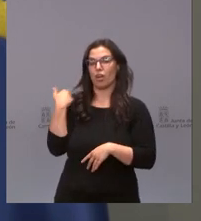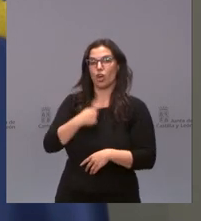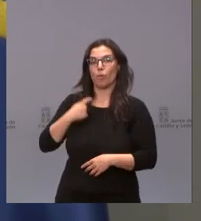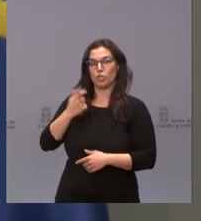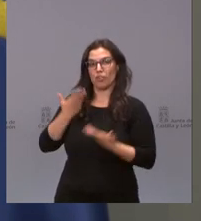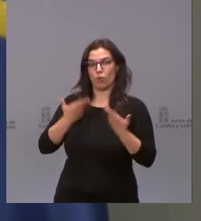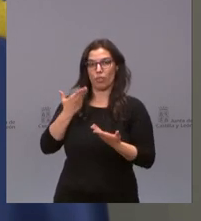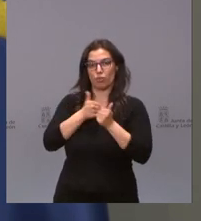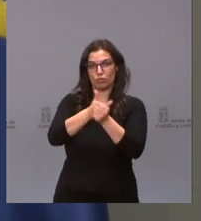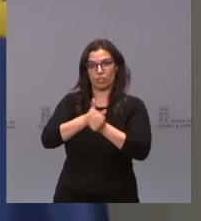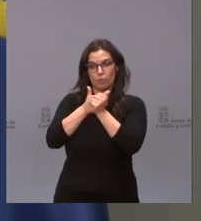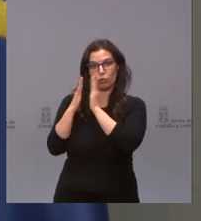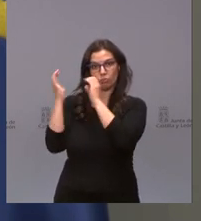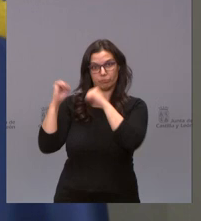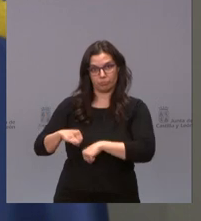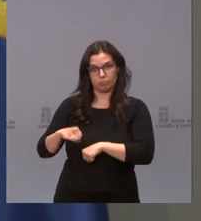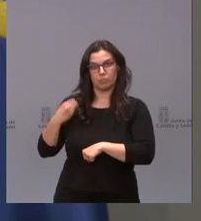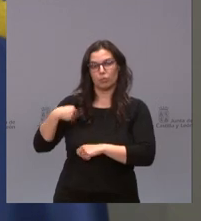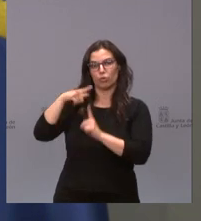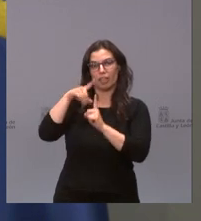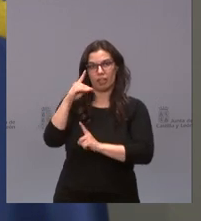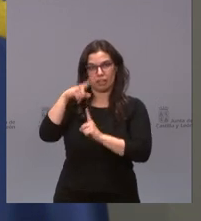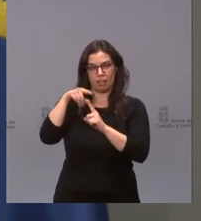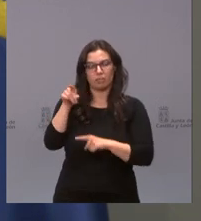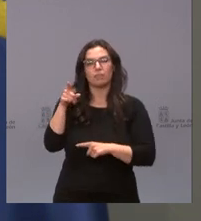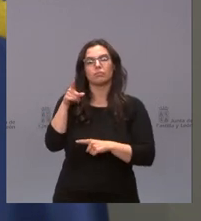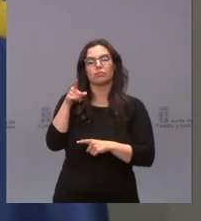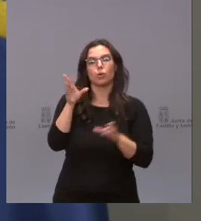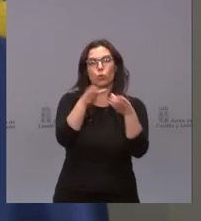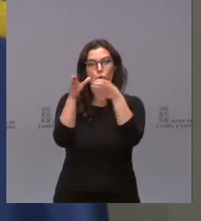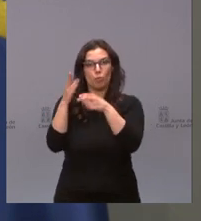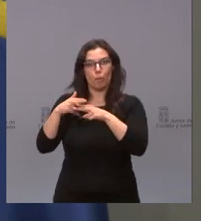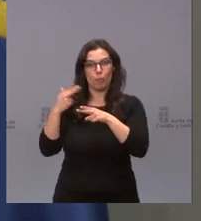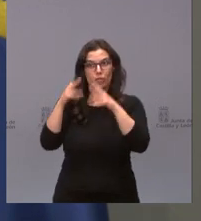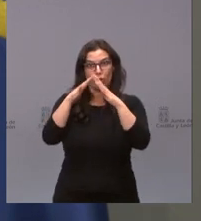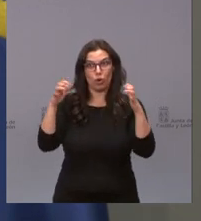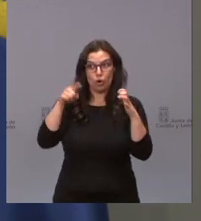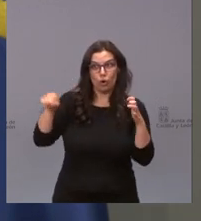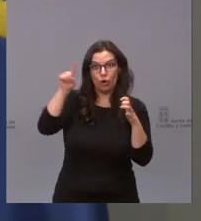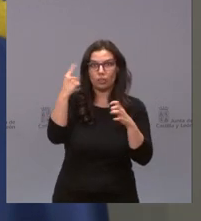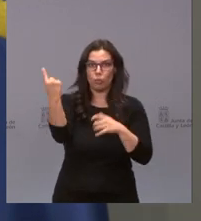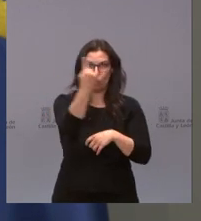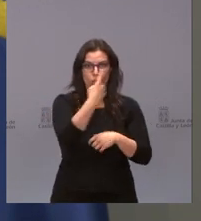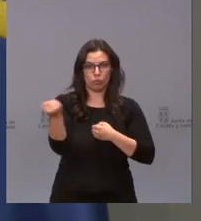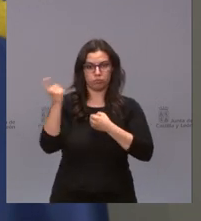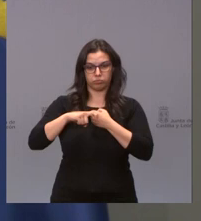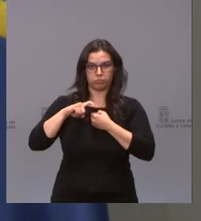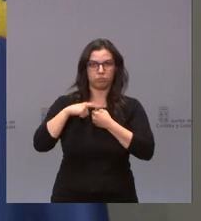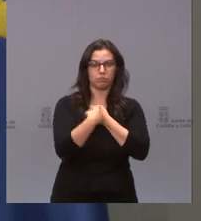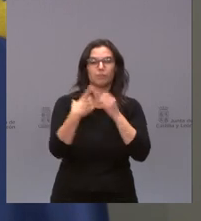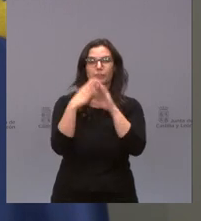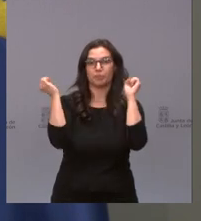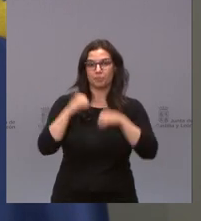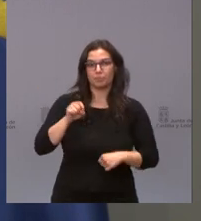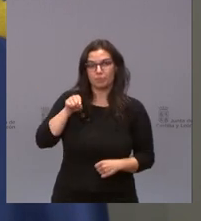Seguimiento de la TDT, formada por un representante de cada uno de los grupos políticos de la comunidad, donde se